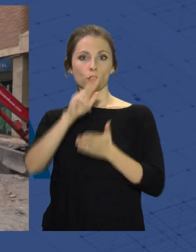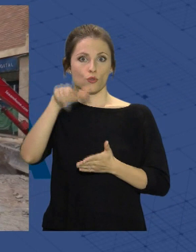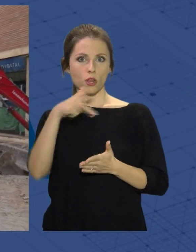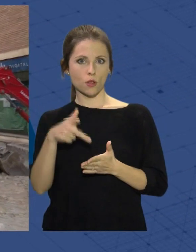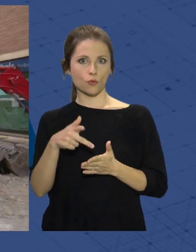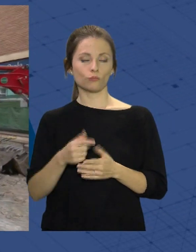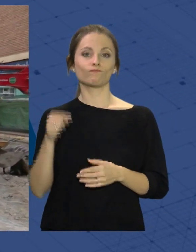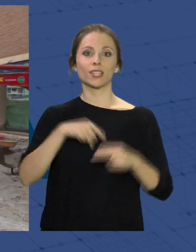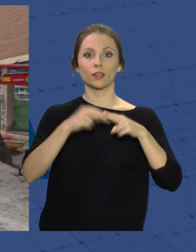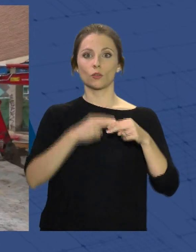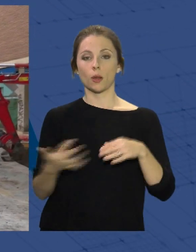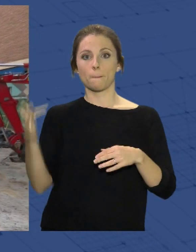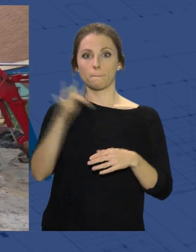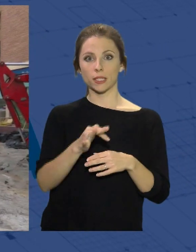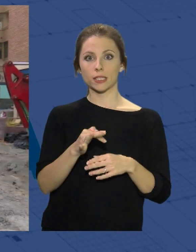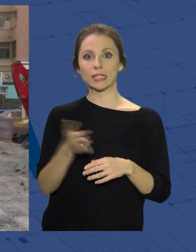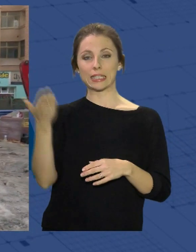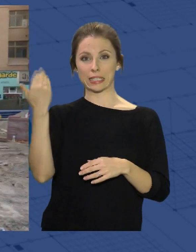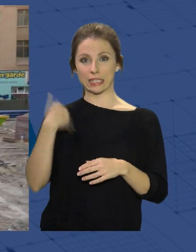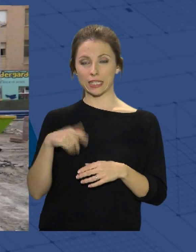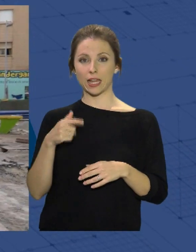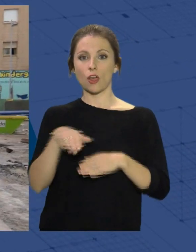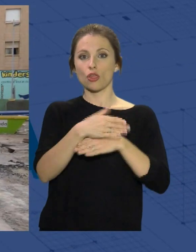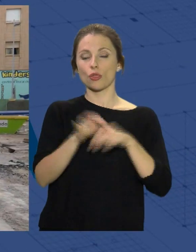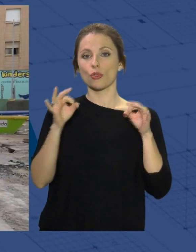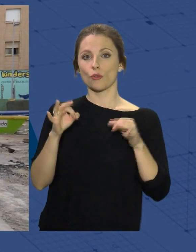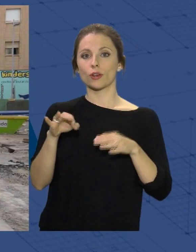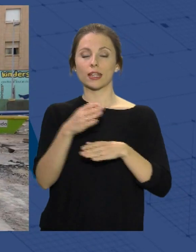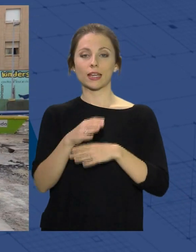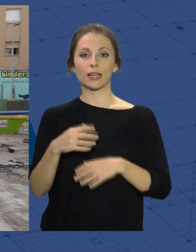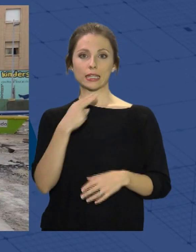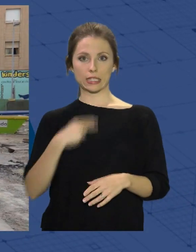Estas obras se suman a las ya realizadas en el barrio en la calle Santiago.